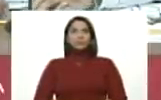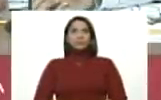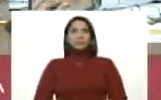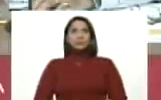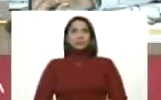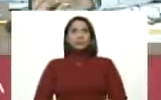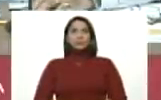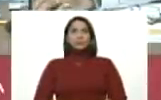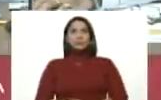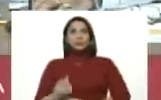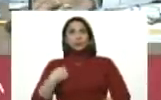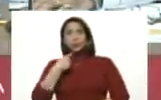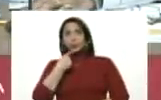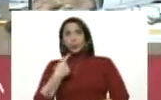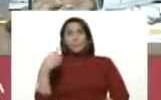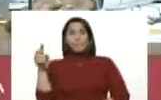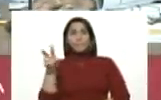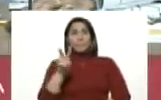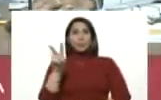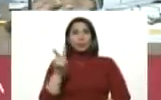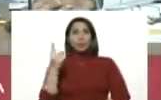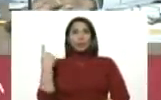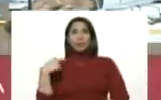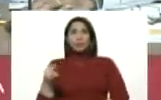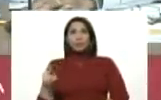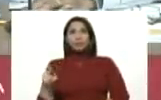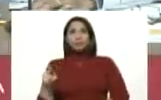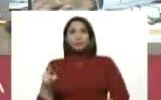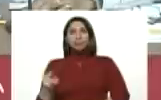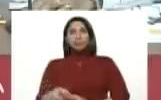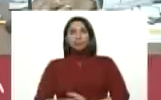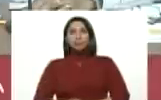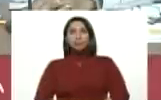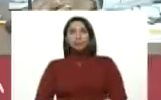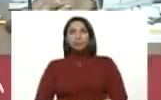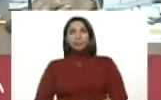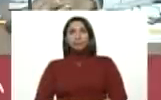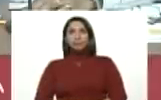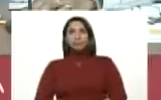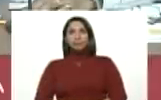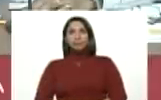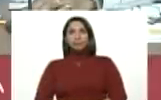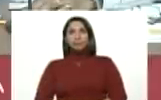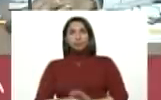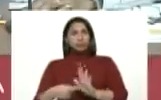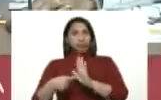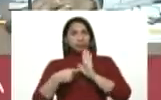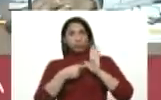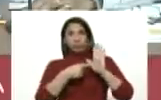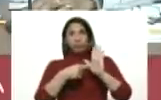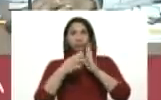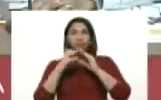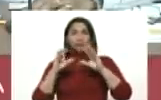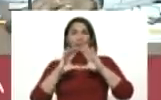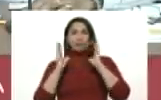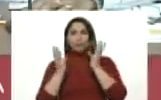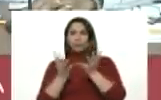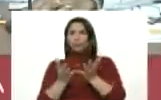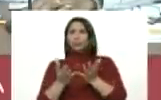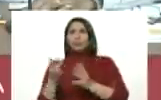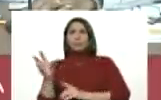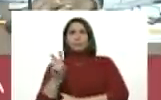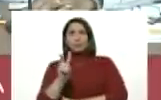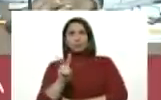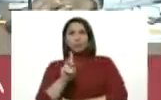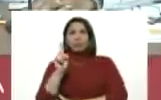Yo digo, Venezuela tiene, bueno, una actitud ejemplar, toda Venezuela. Y ha dado buenos frutos.